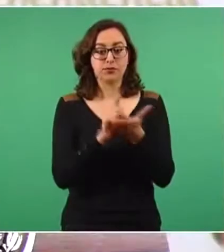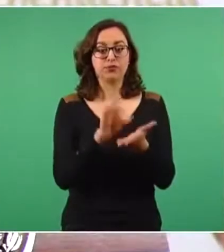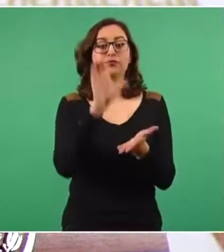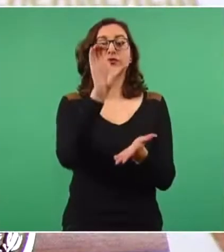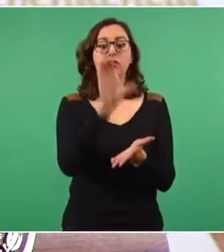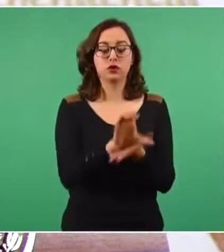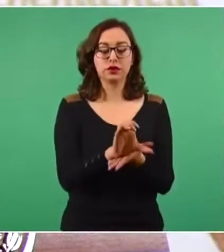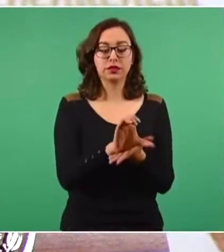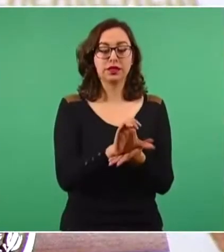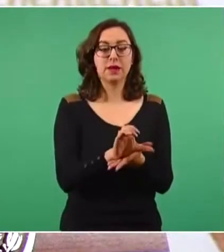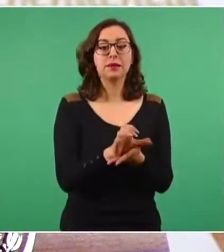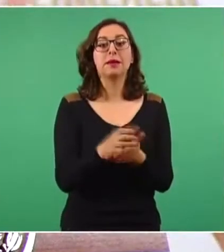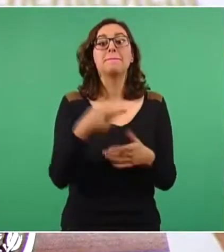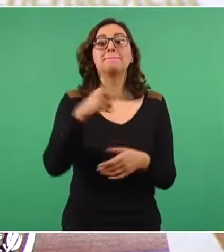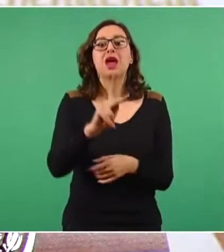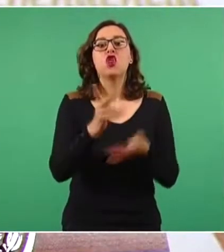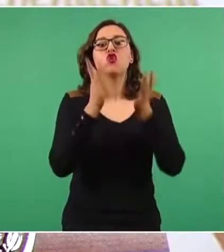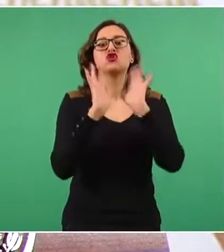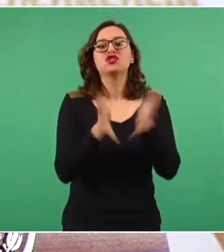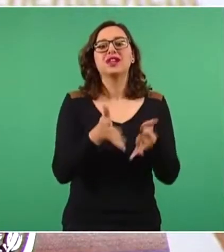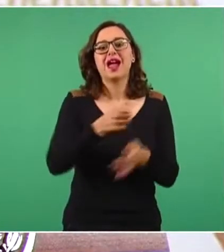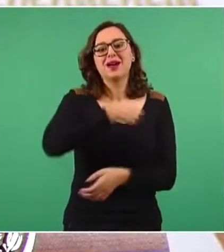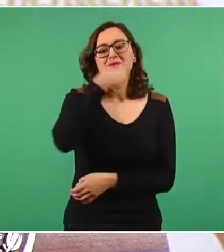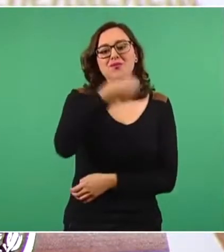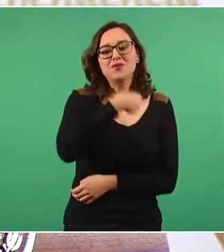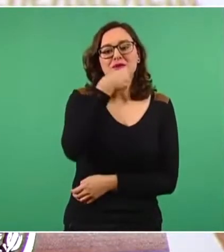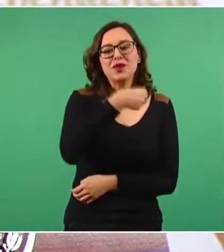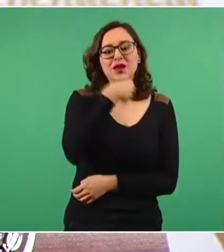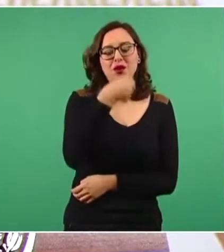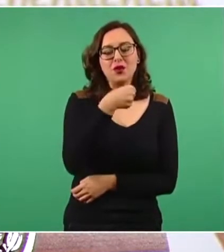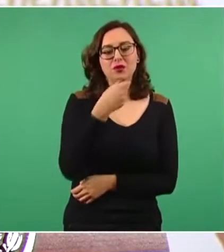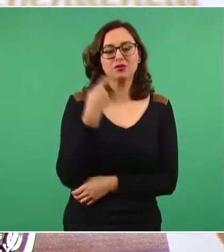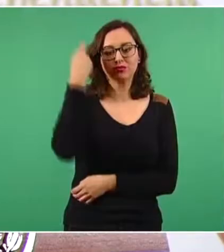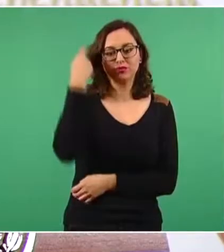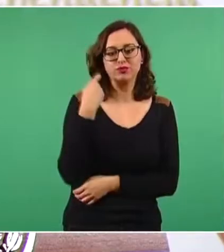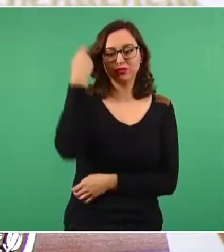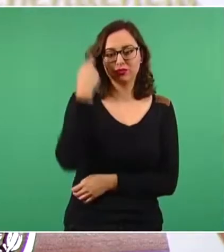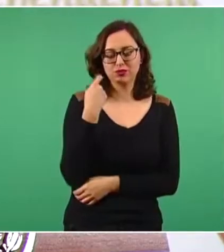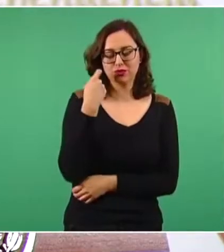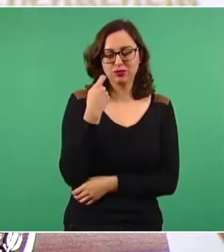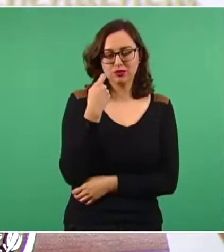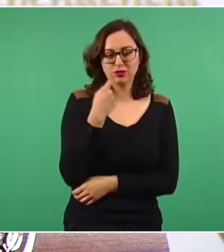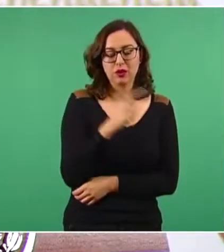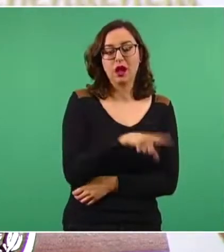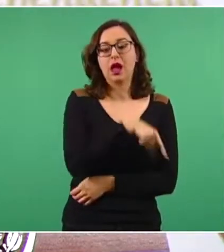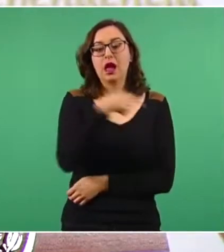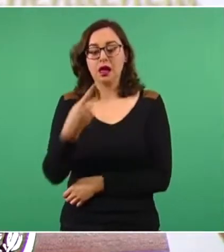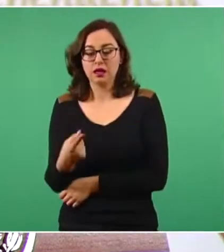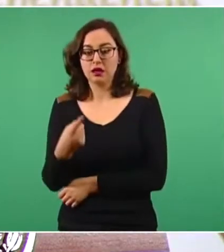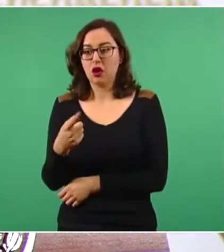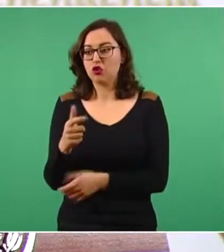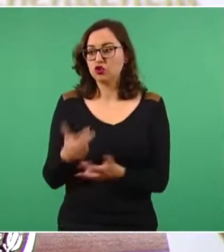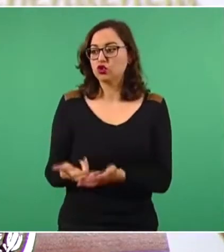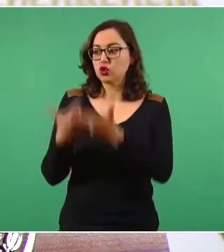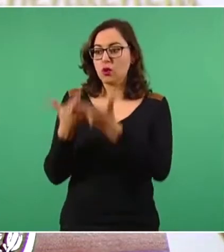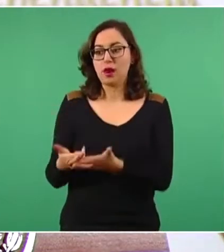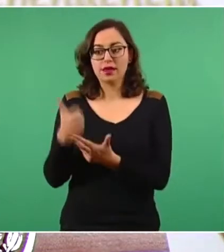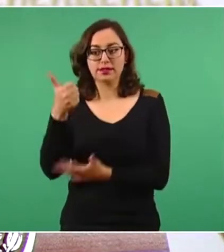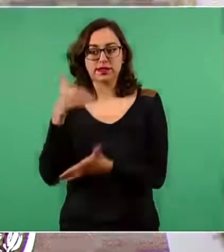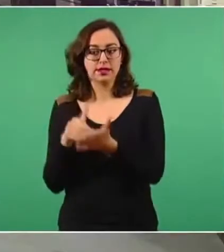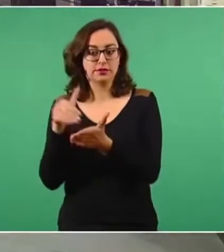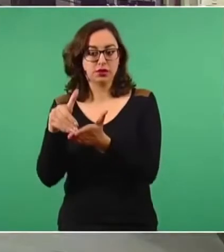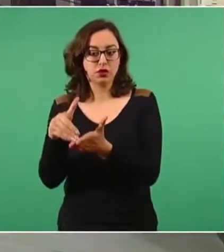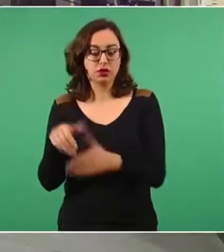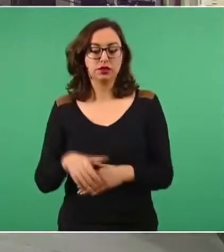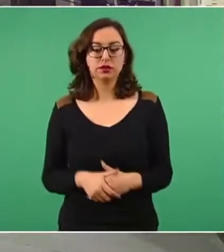censo del 20 habla de seis millones. ¿Cuándo inició el censo para los mayores de 65